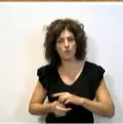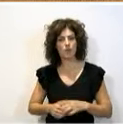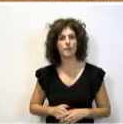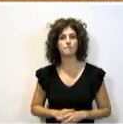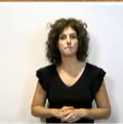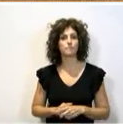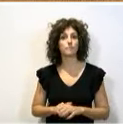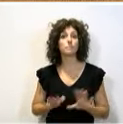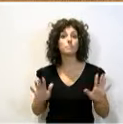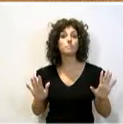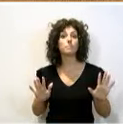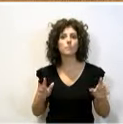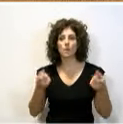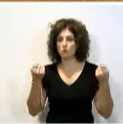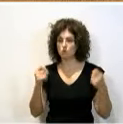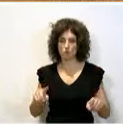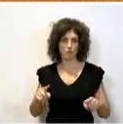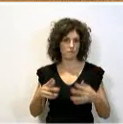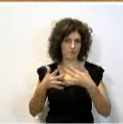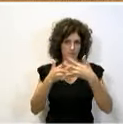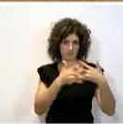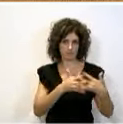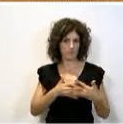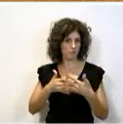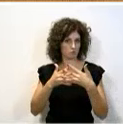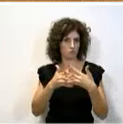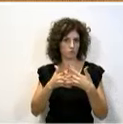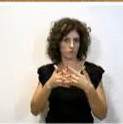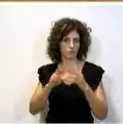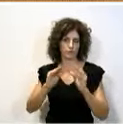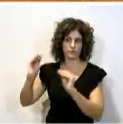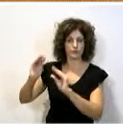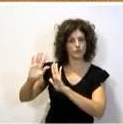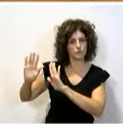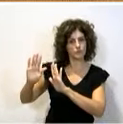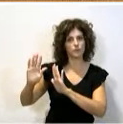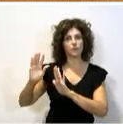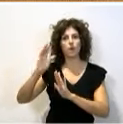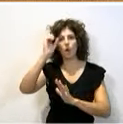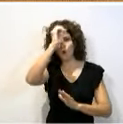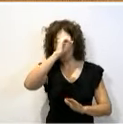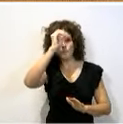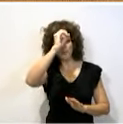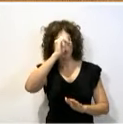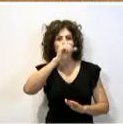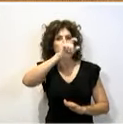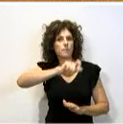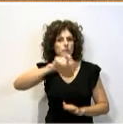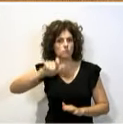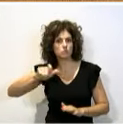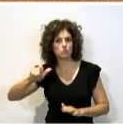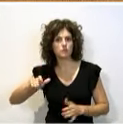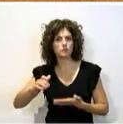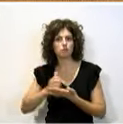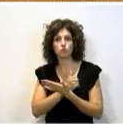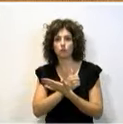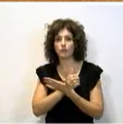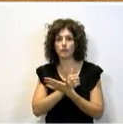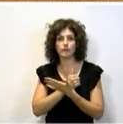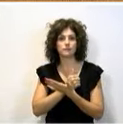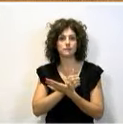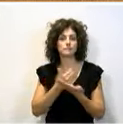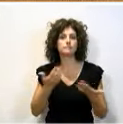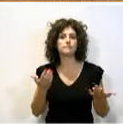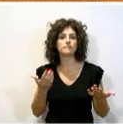Pero no hace falta irse a Estados Unidos. ¿Qué opinamos de todas aquellas personas que